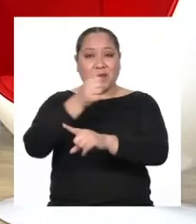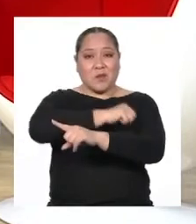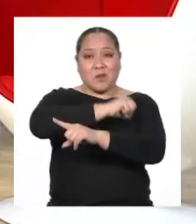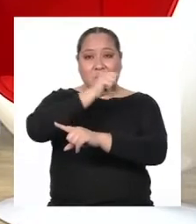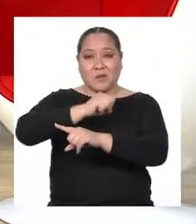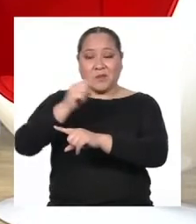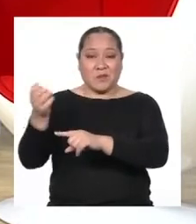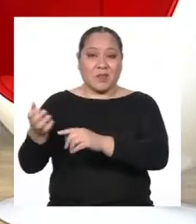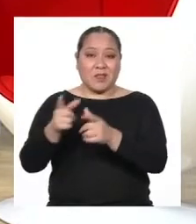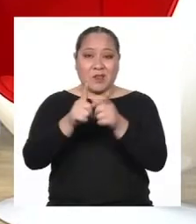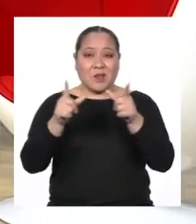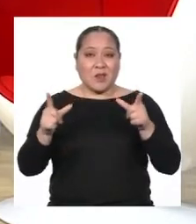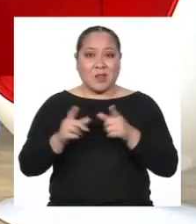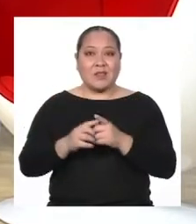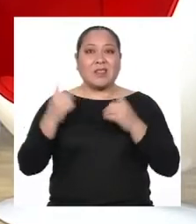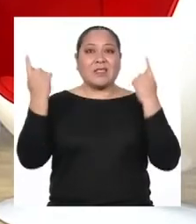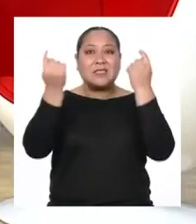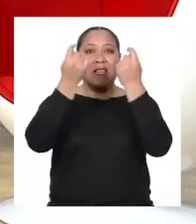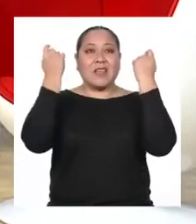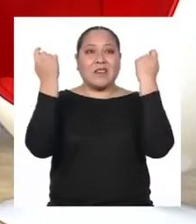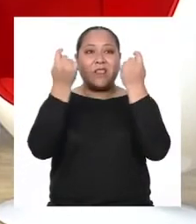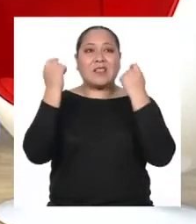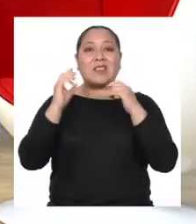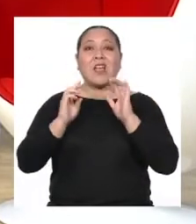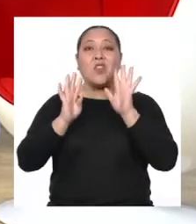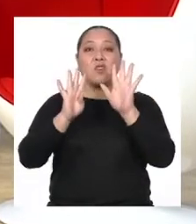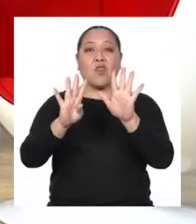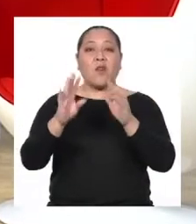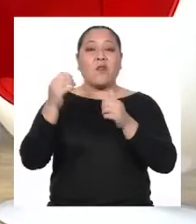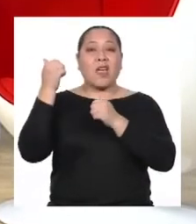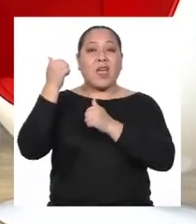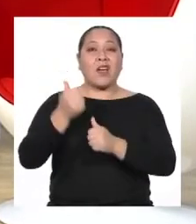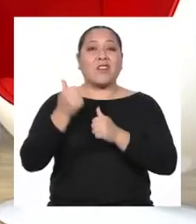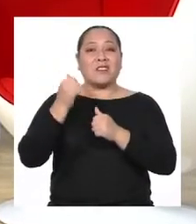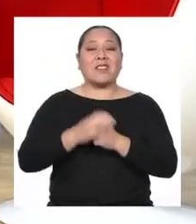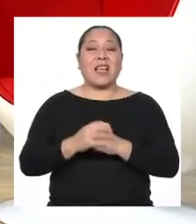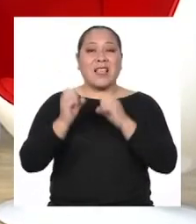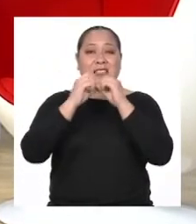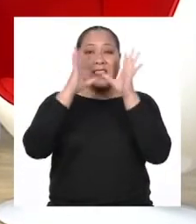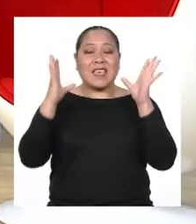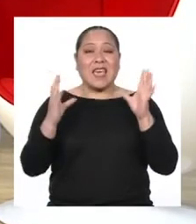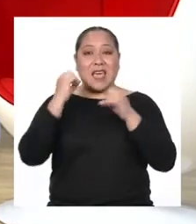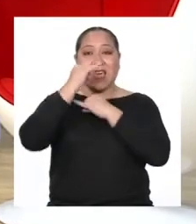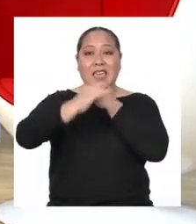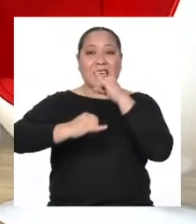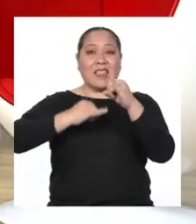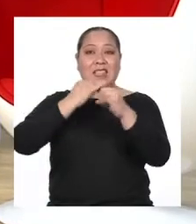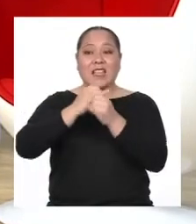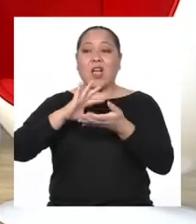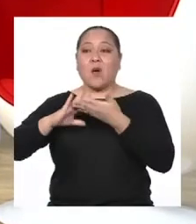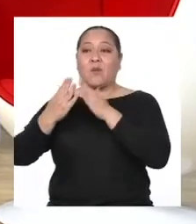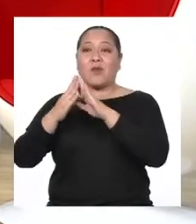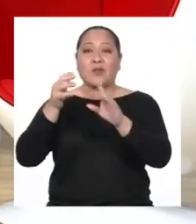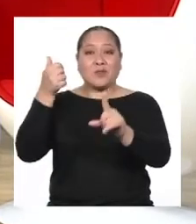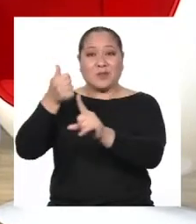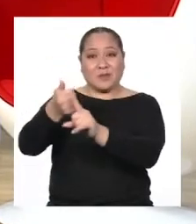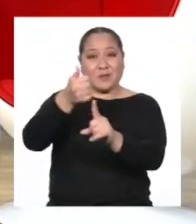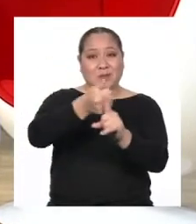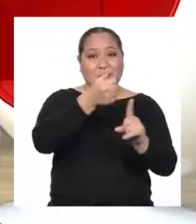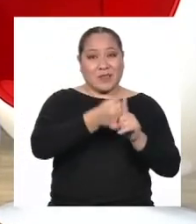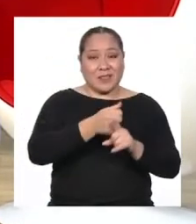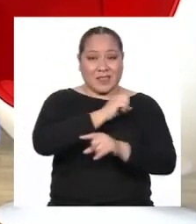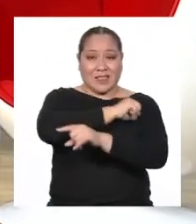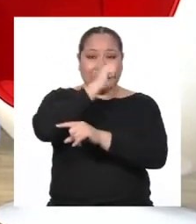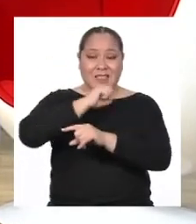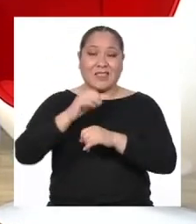el Perú Por celebrarse este 9 de agosto el Día Internacional de los Pueblos Indígenas Y